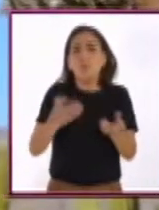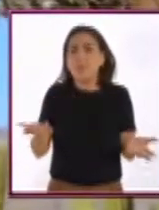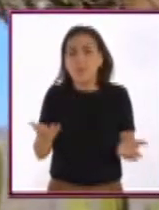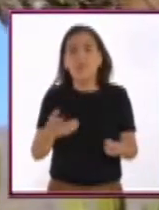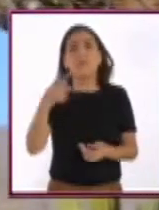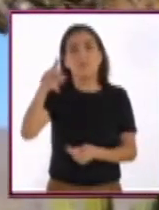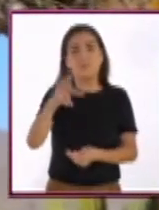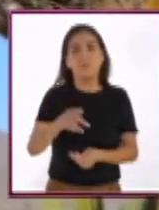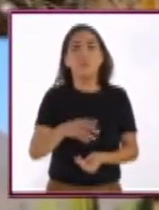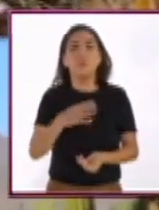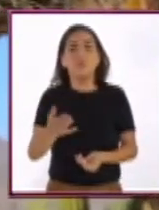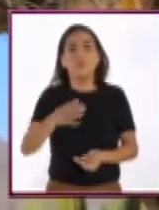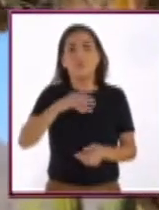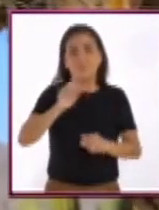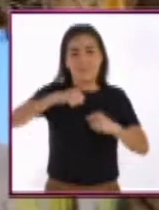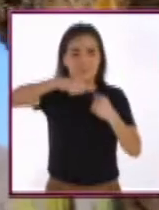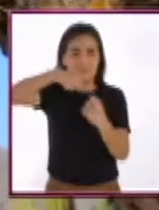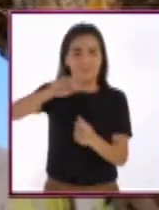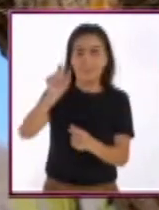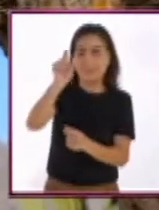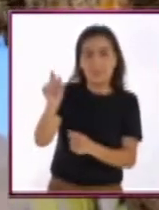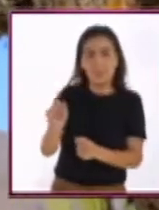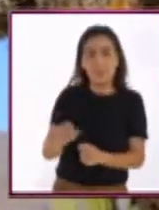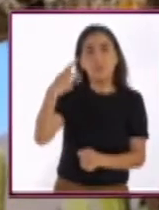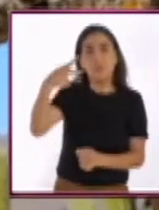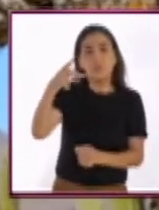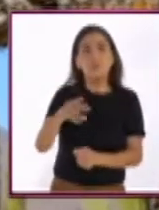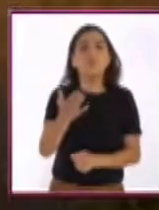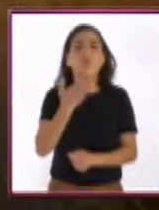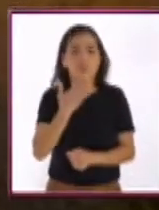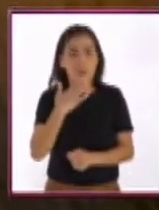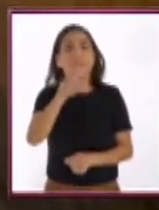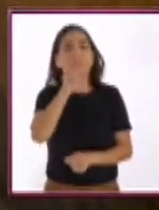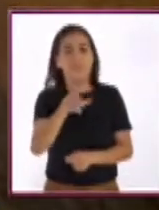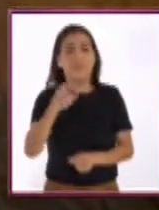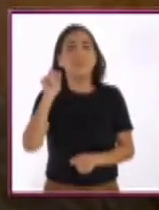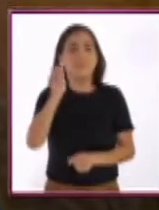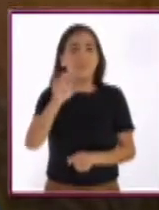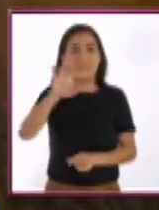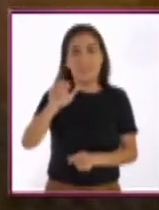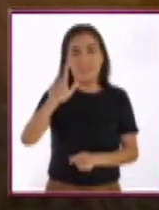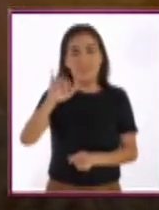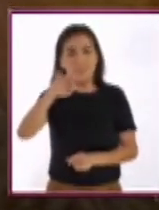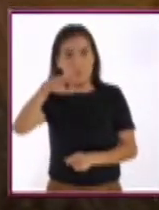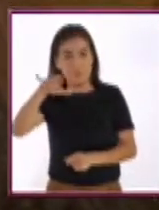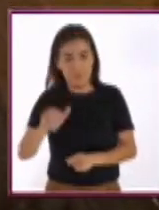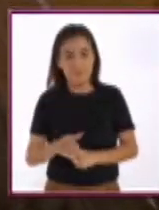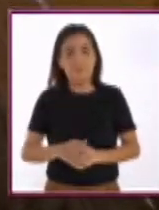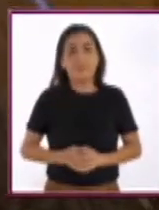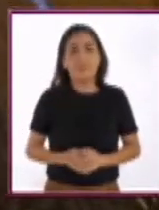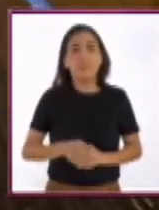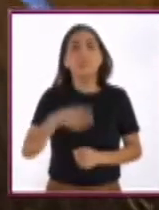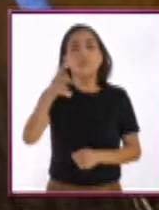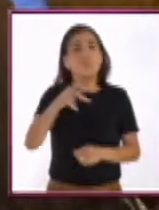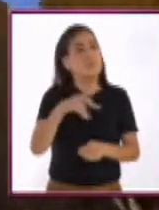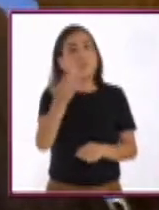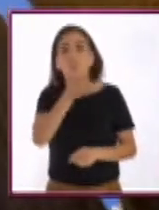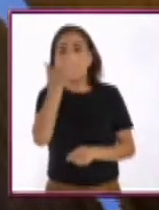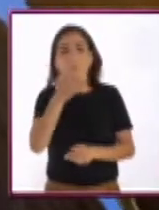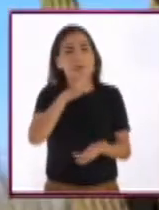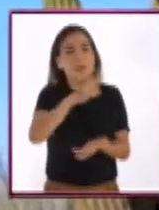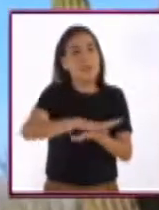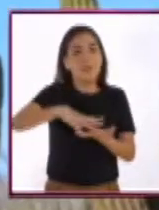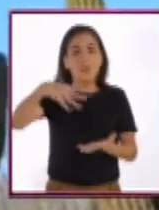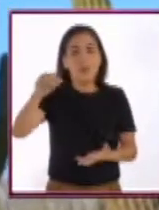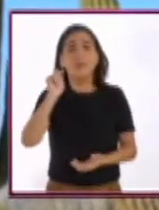la encontramos en la costa de Sonora y en la península de Baja California. El sagüero es quizá la especie emblemática